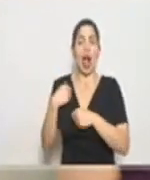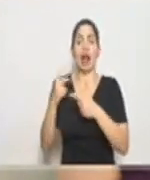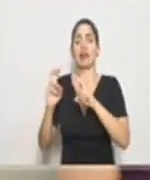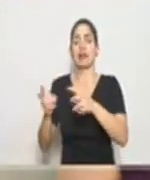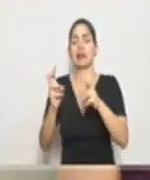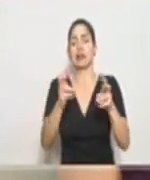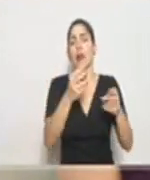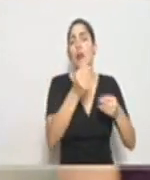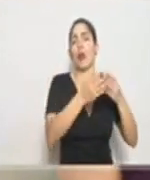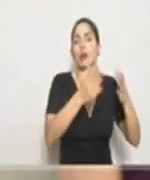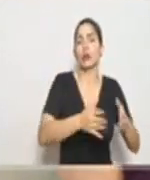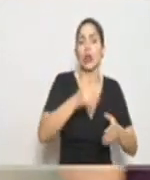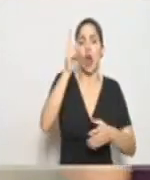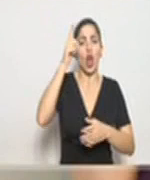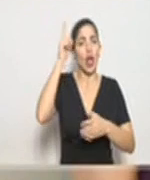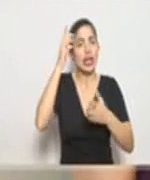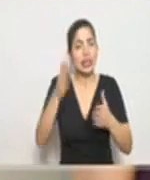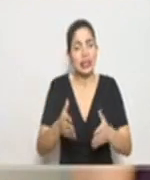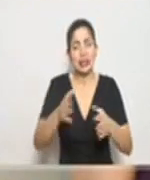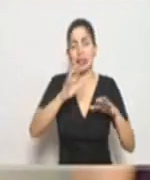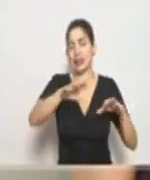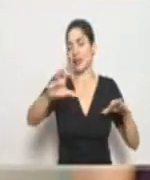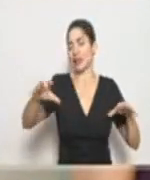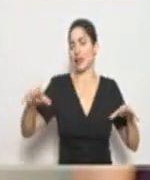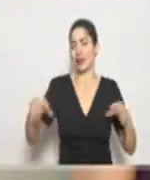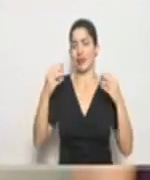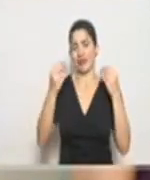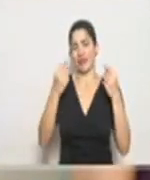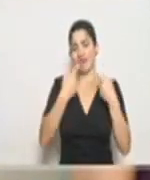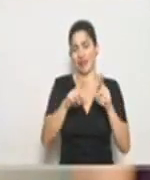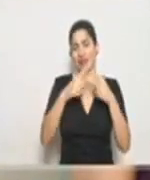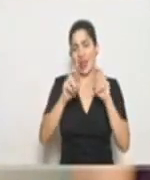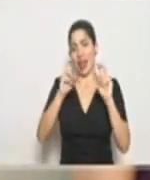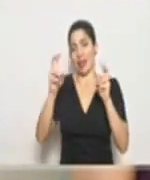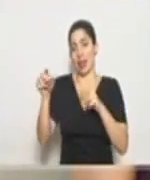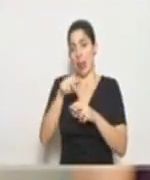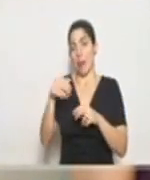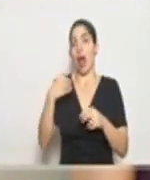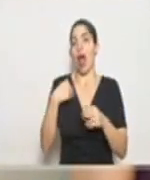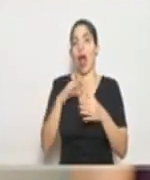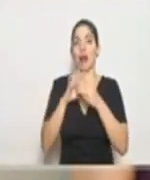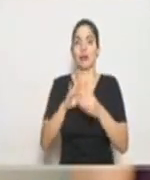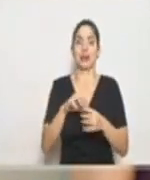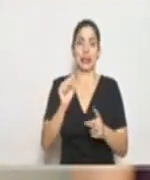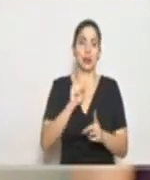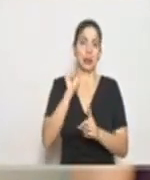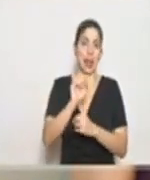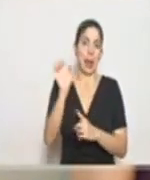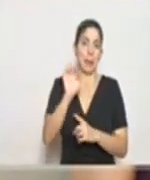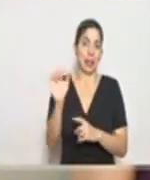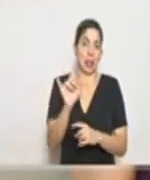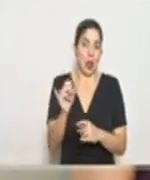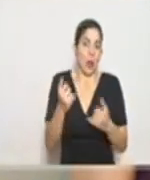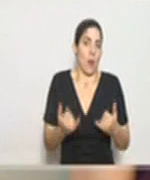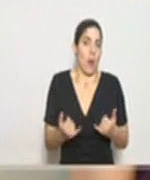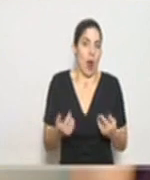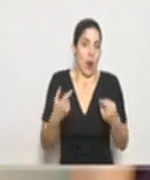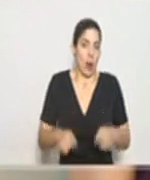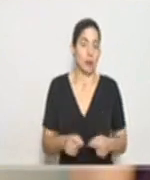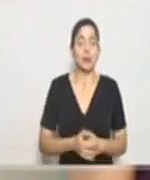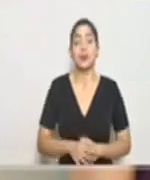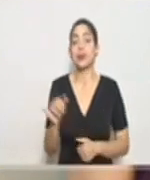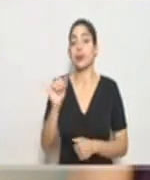productivos, logística y todos los temas que tienen vinculación directa con una situación de emergencia como la que estamos viviendo.